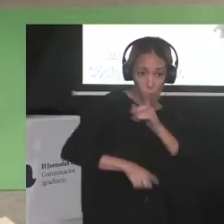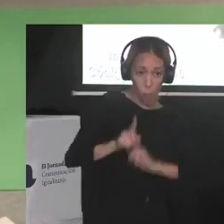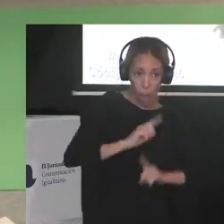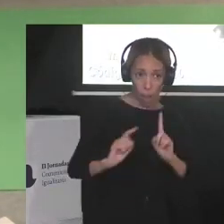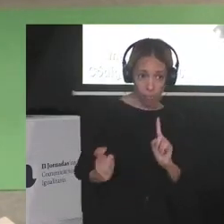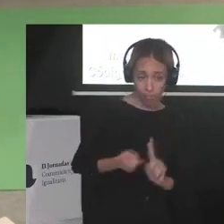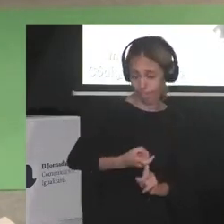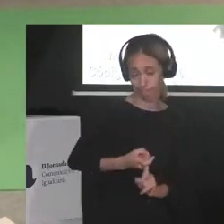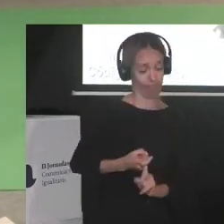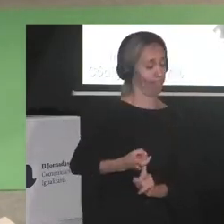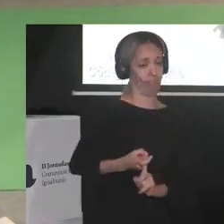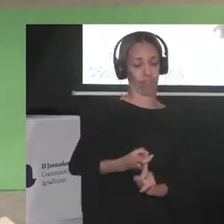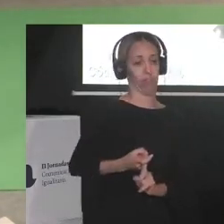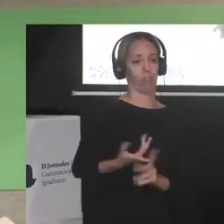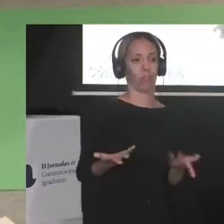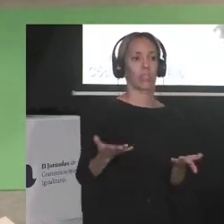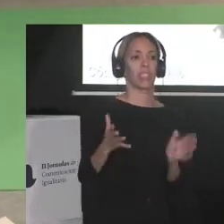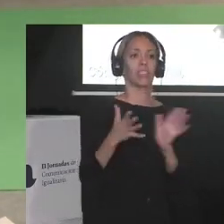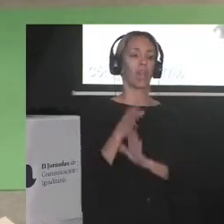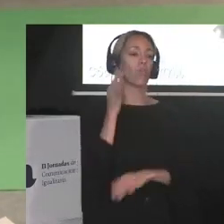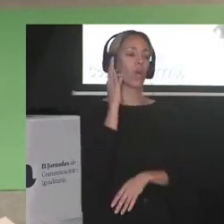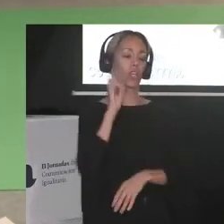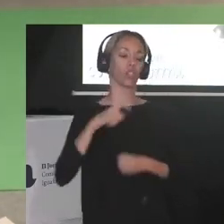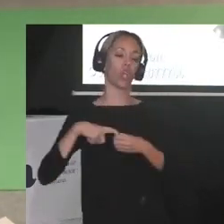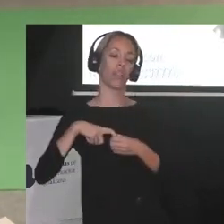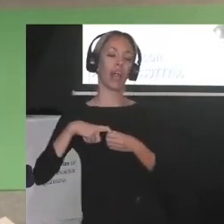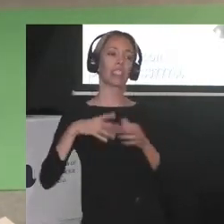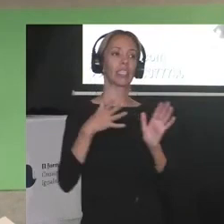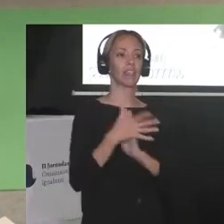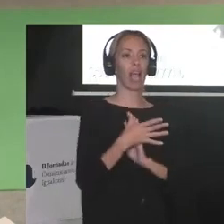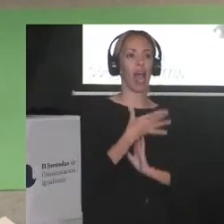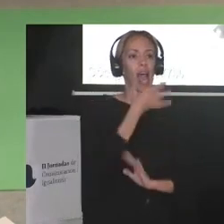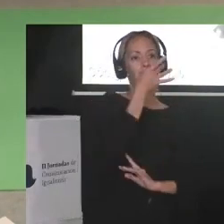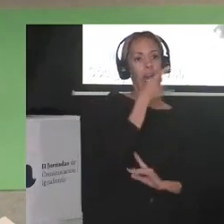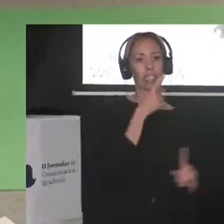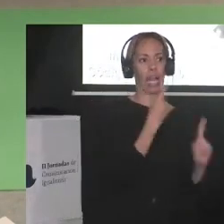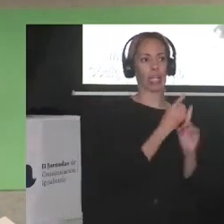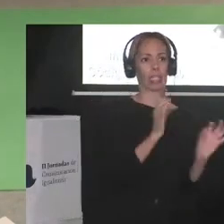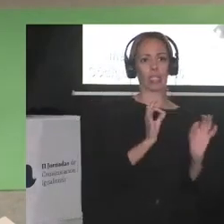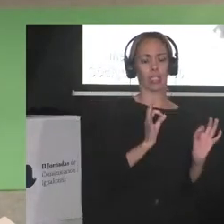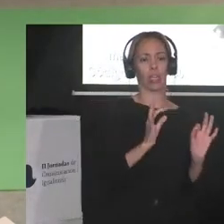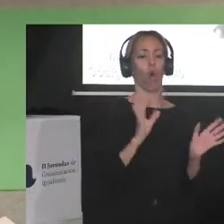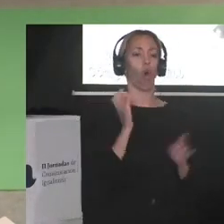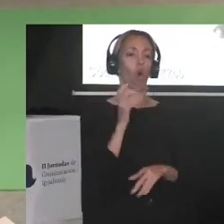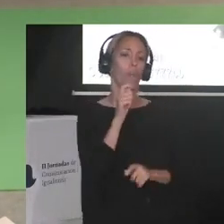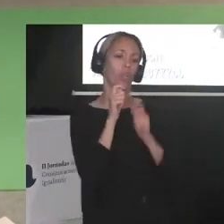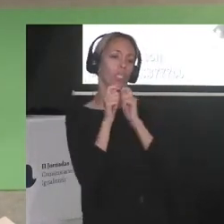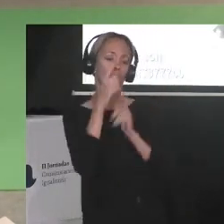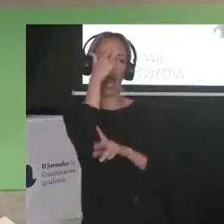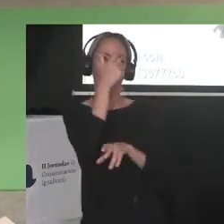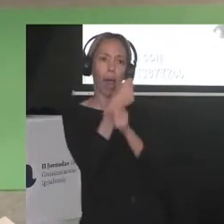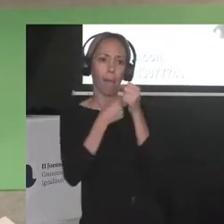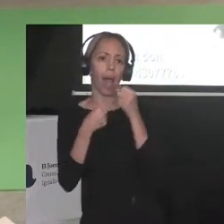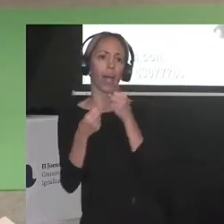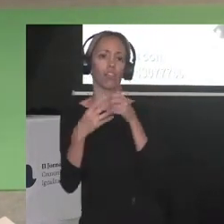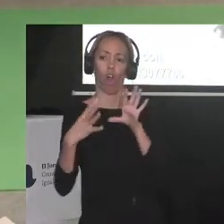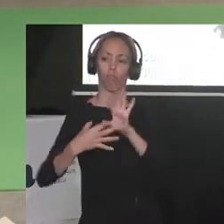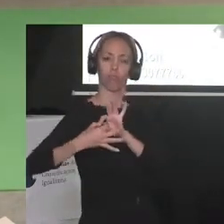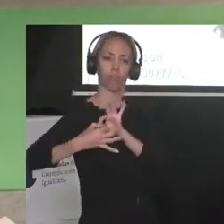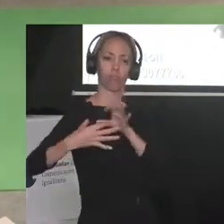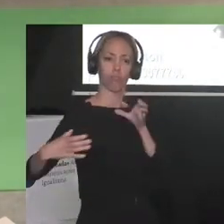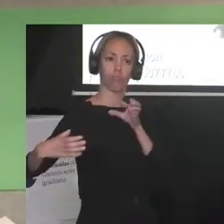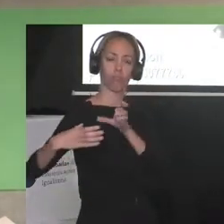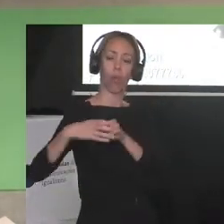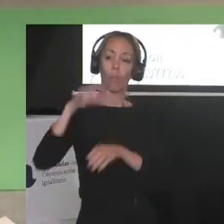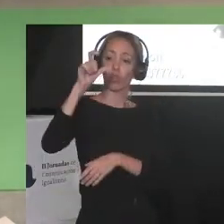Ser solidarias no es ser antirracistas. Hacer un periodismo empático y aliado, invitar a una